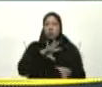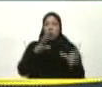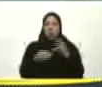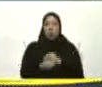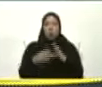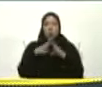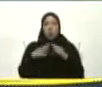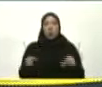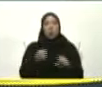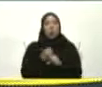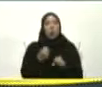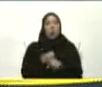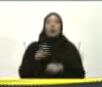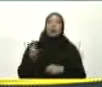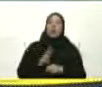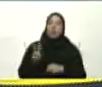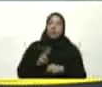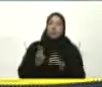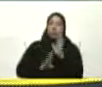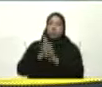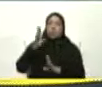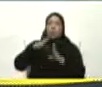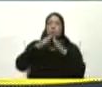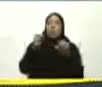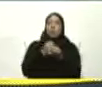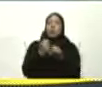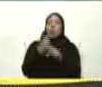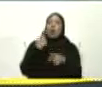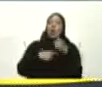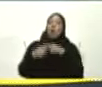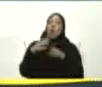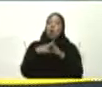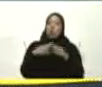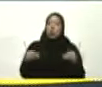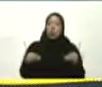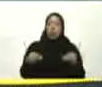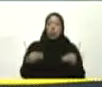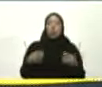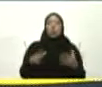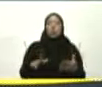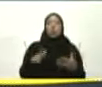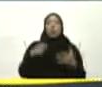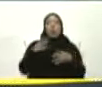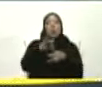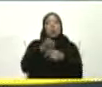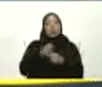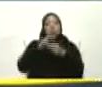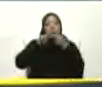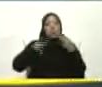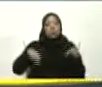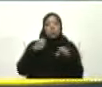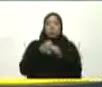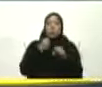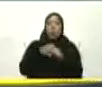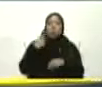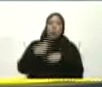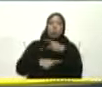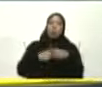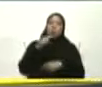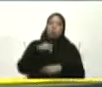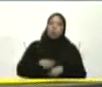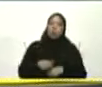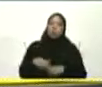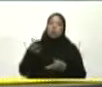Todo lo que había Que cambiar Recuperar Todo lo que había Que recuperar Y creo que el compromiso Se va cumpliendo Y